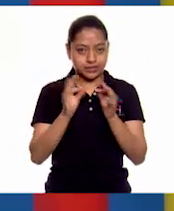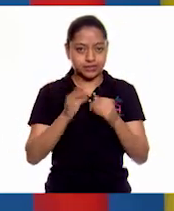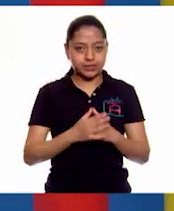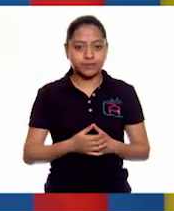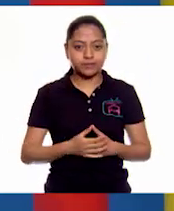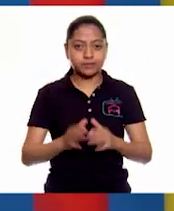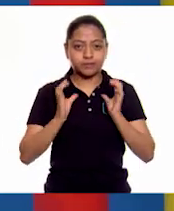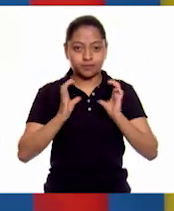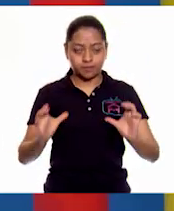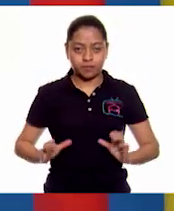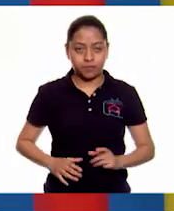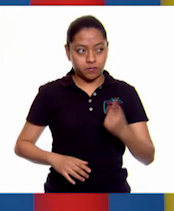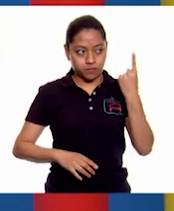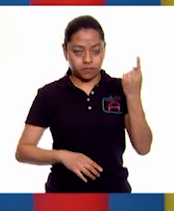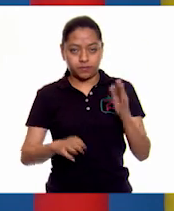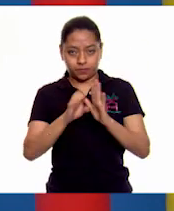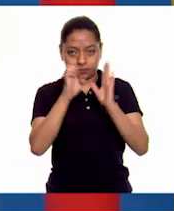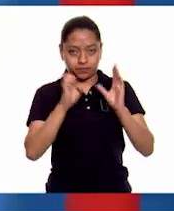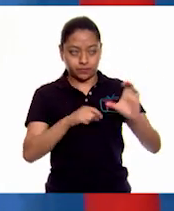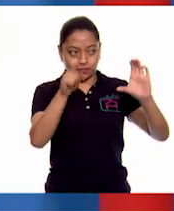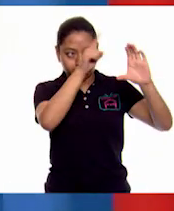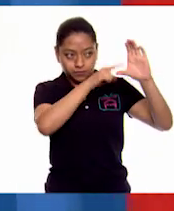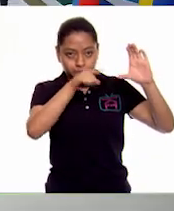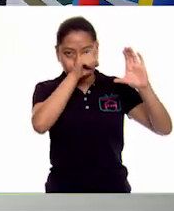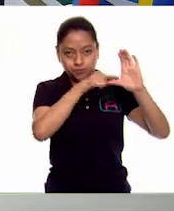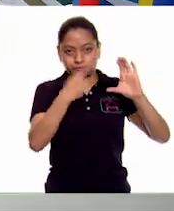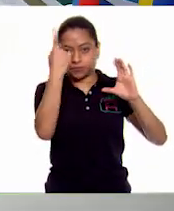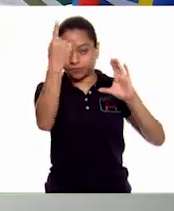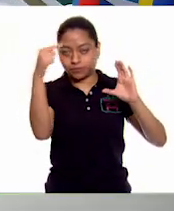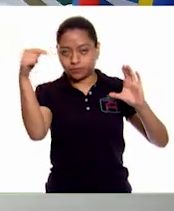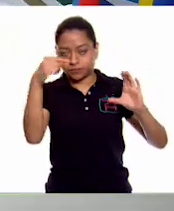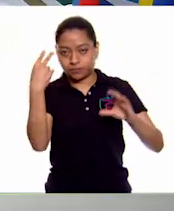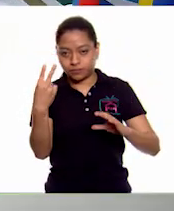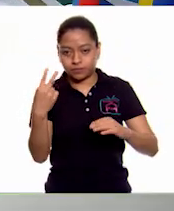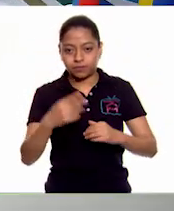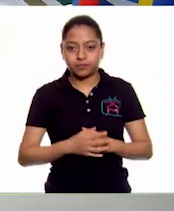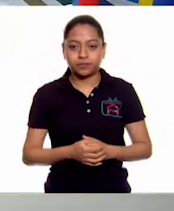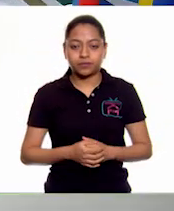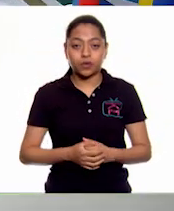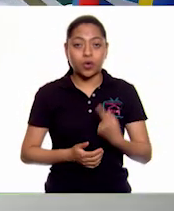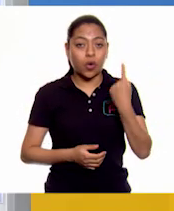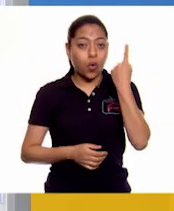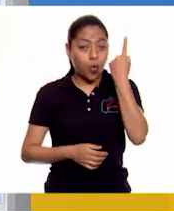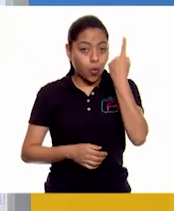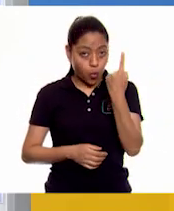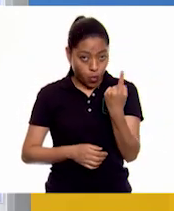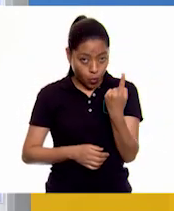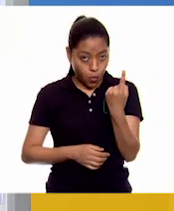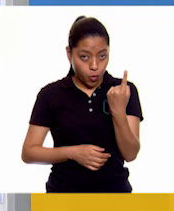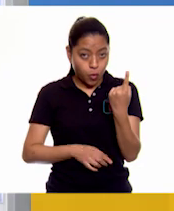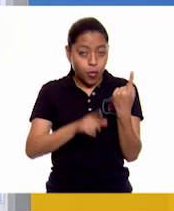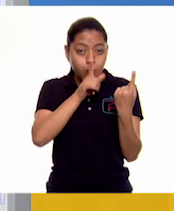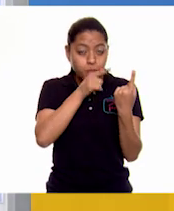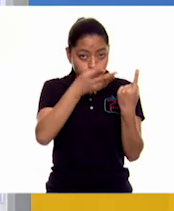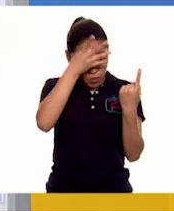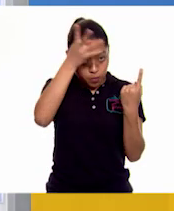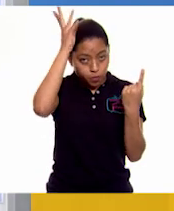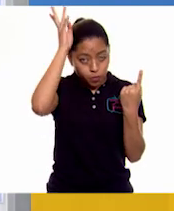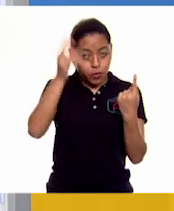que son el ejemplo que utilizamos al inicio. Así es. Para un gallo, solo medio círculo.